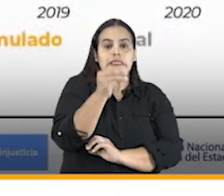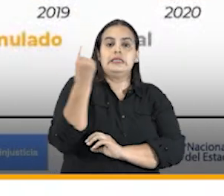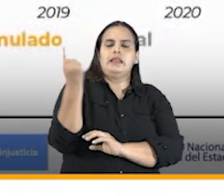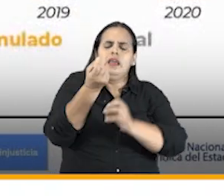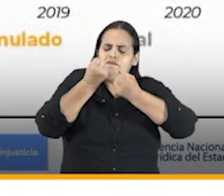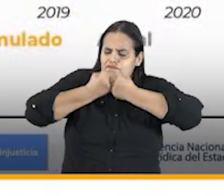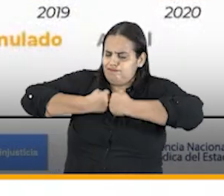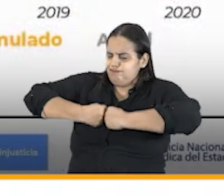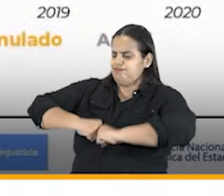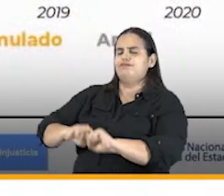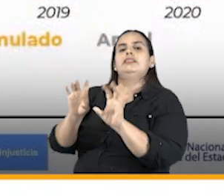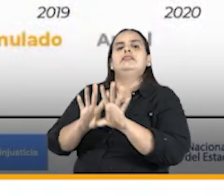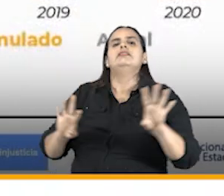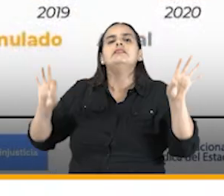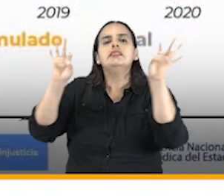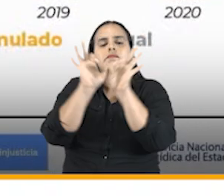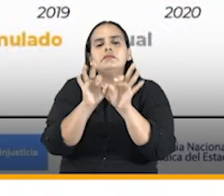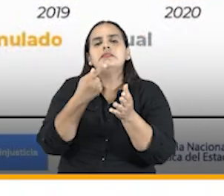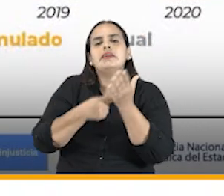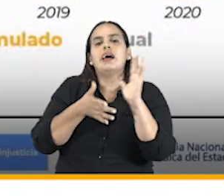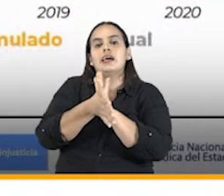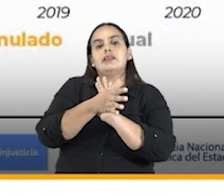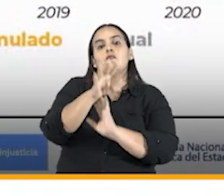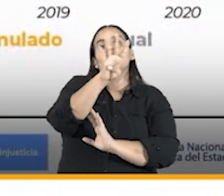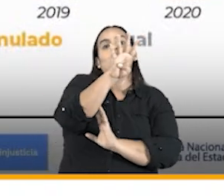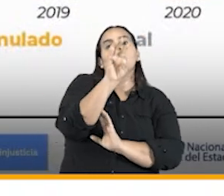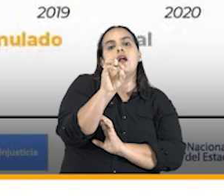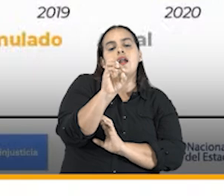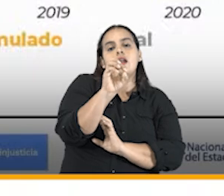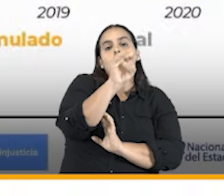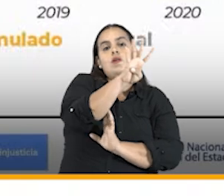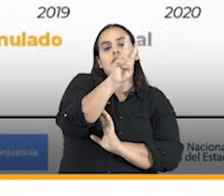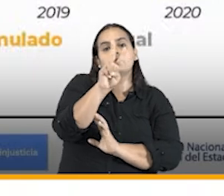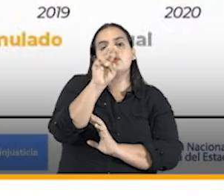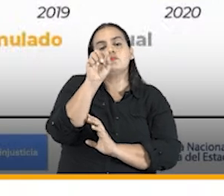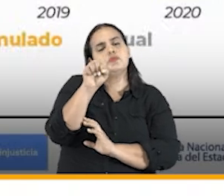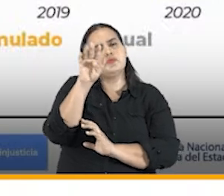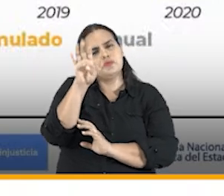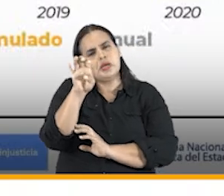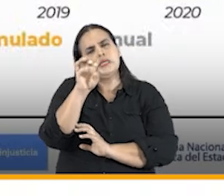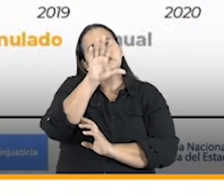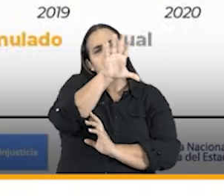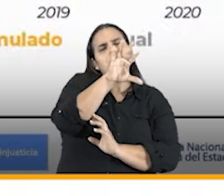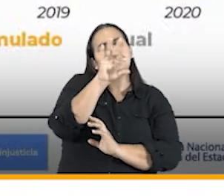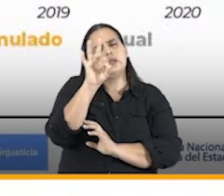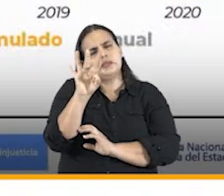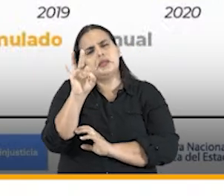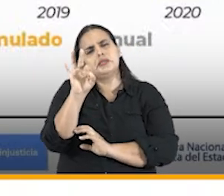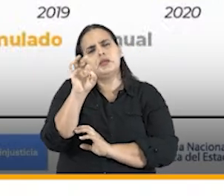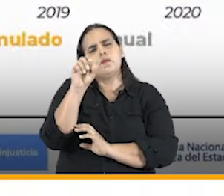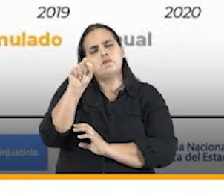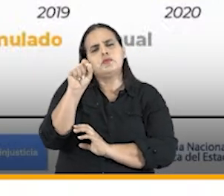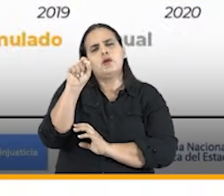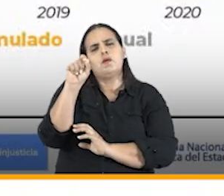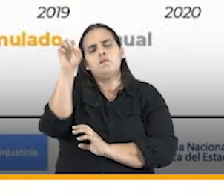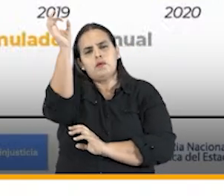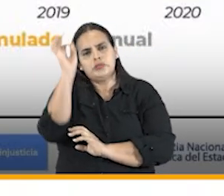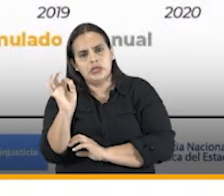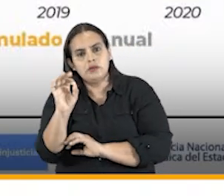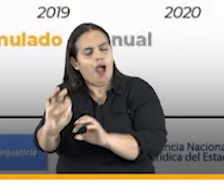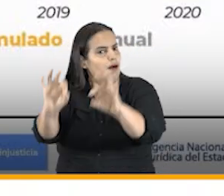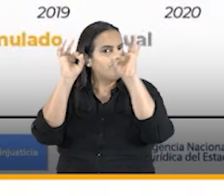y han pasado del 42,9% al 53,9% de tasa de éxito.